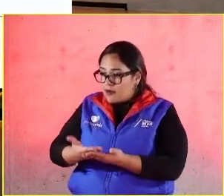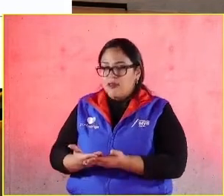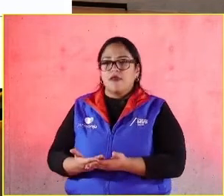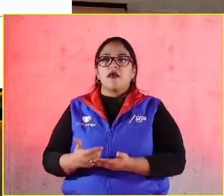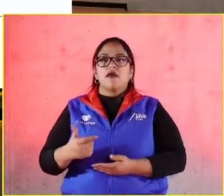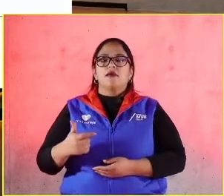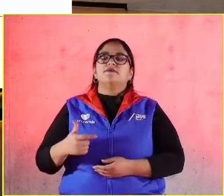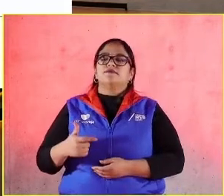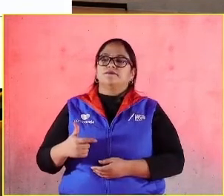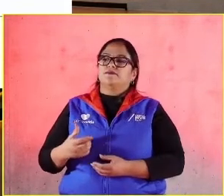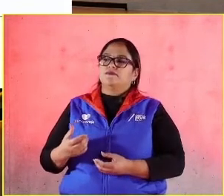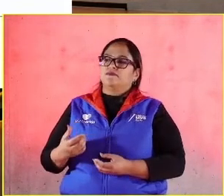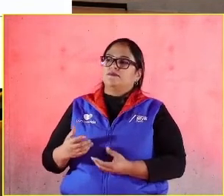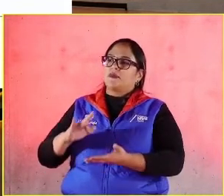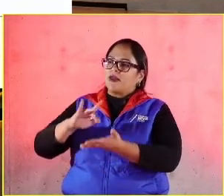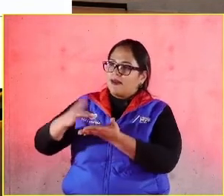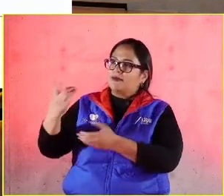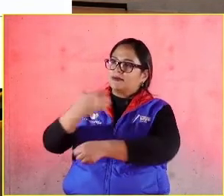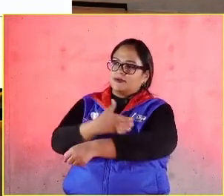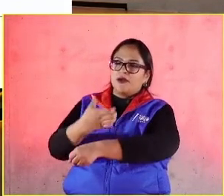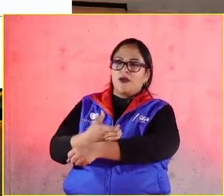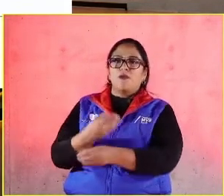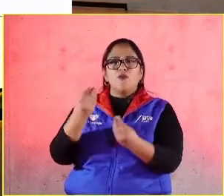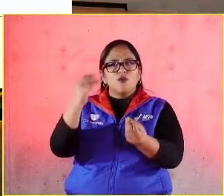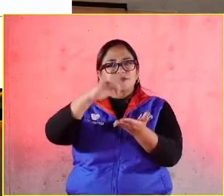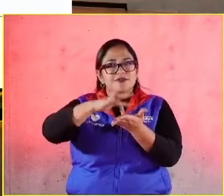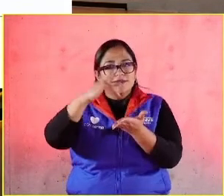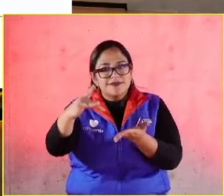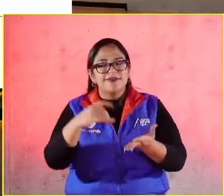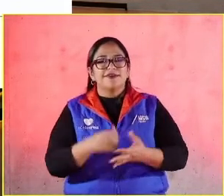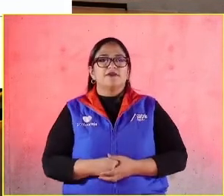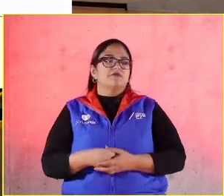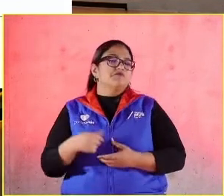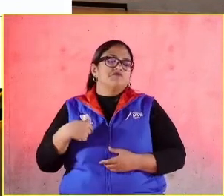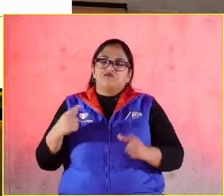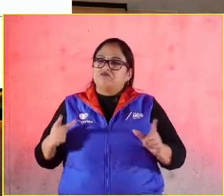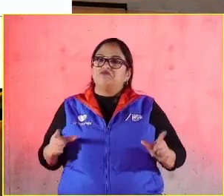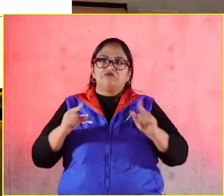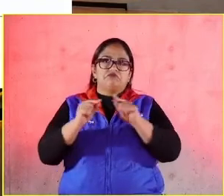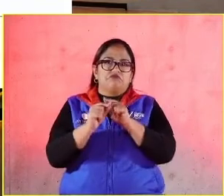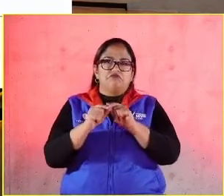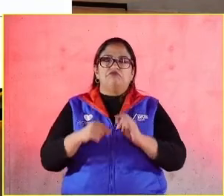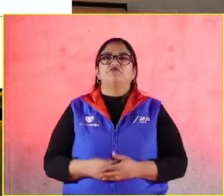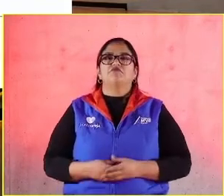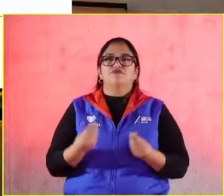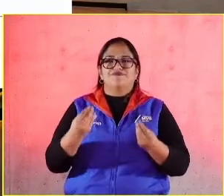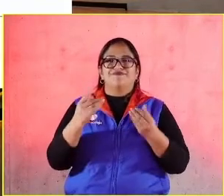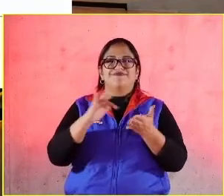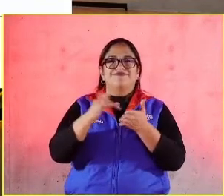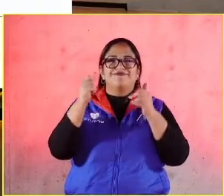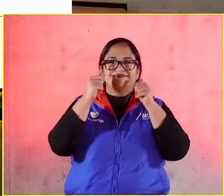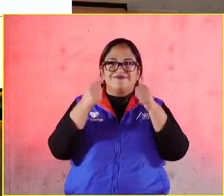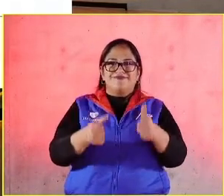agradezco que estés en estos momentos con nosotros. Pues muchas gracias. Por mi parte es todo. Les agradezco mucho su atención.